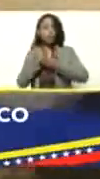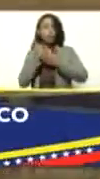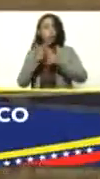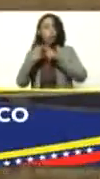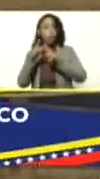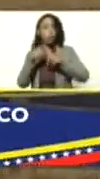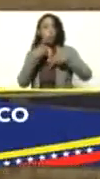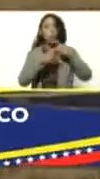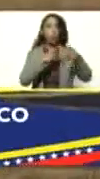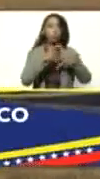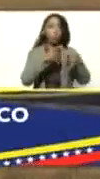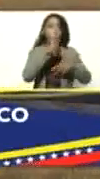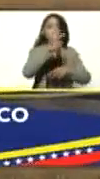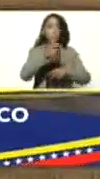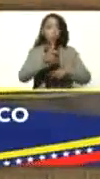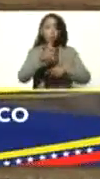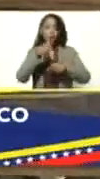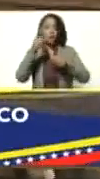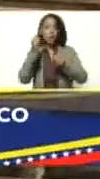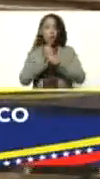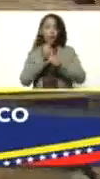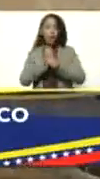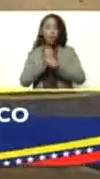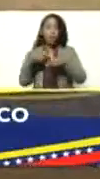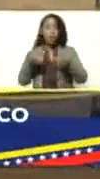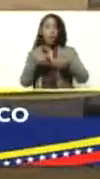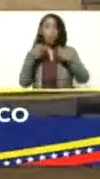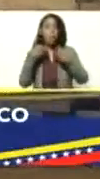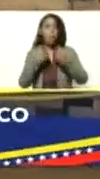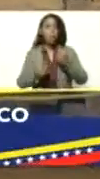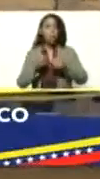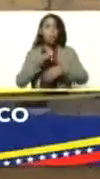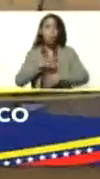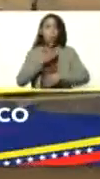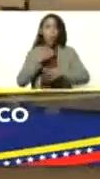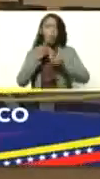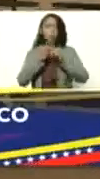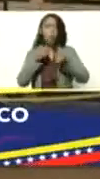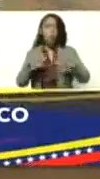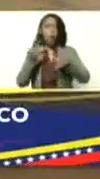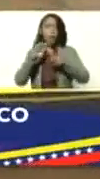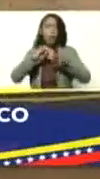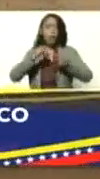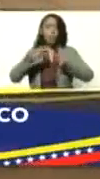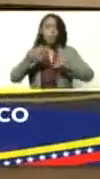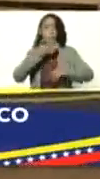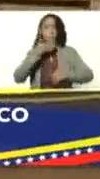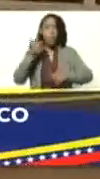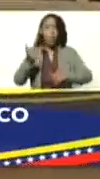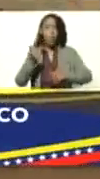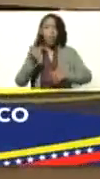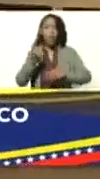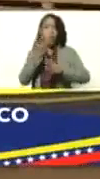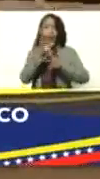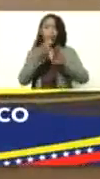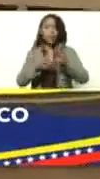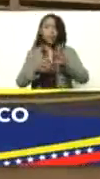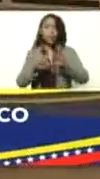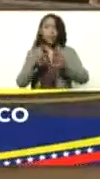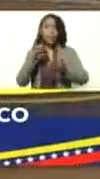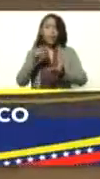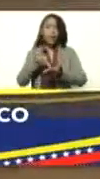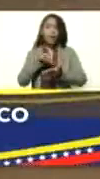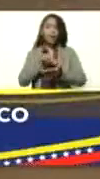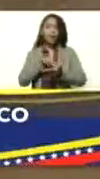productores de la zona para que podamos multiplicar esta genética y mejorar la característica de la cabra